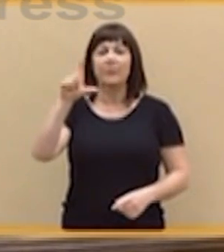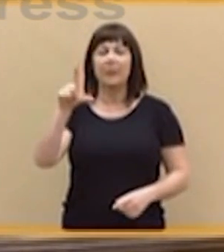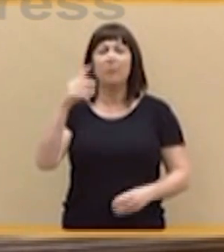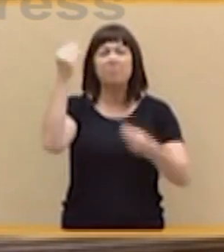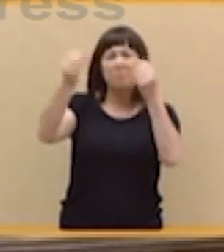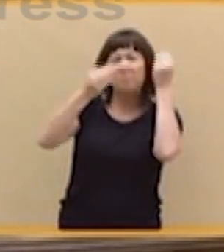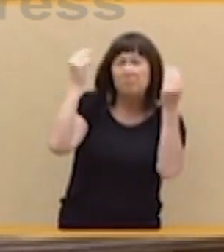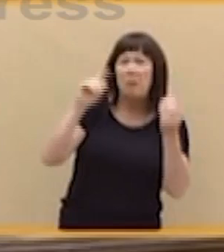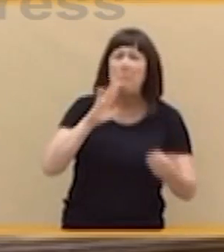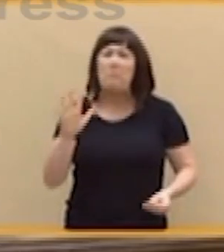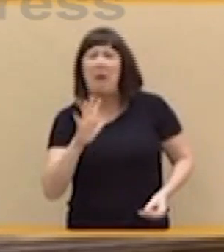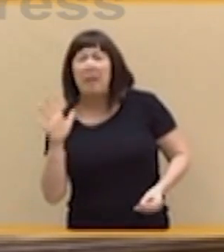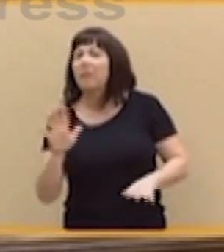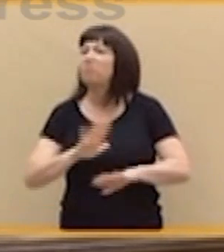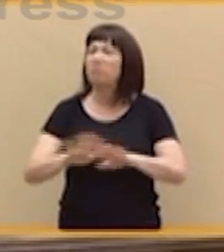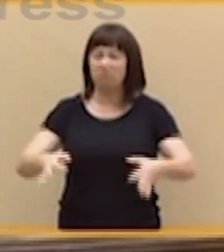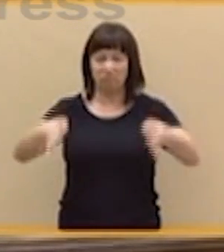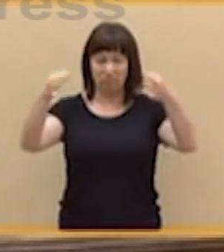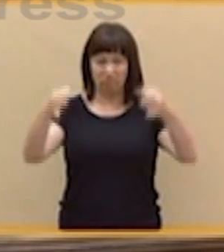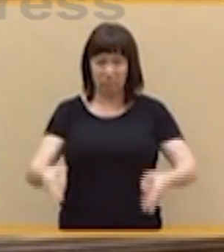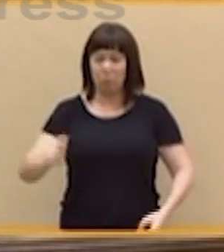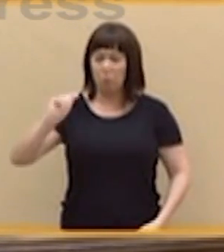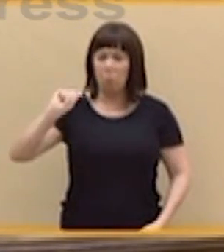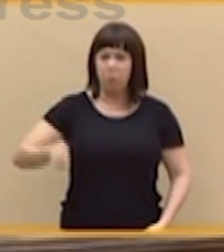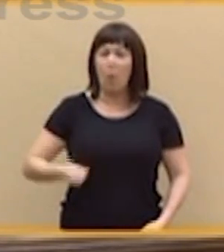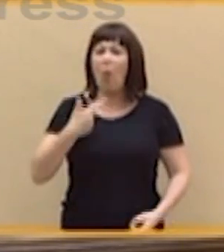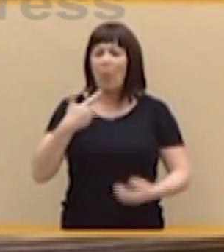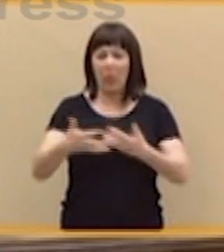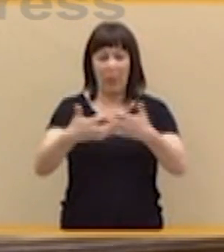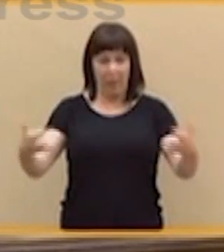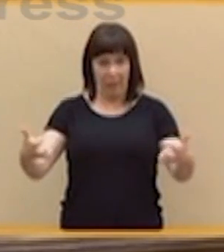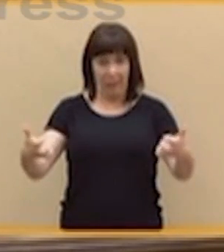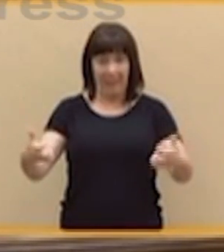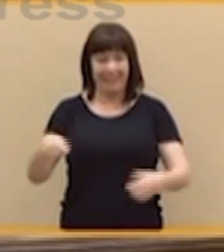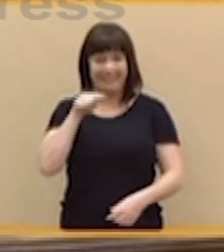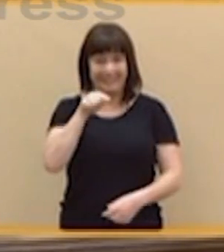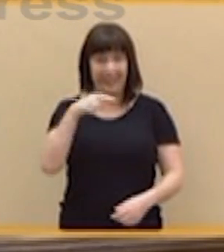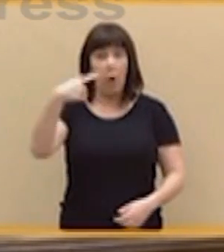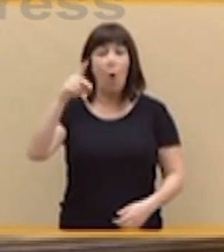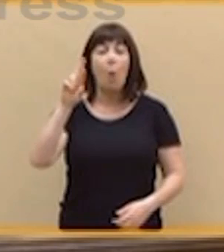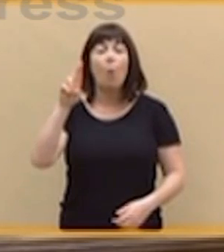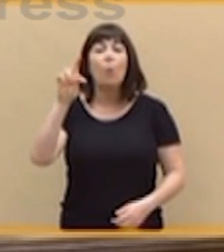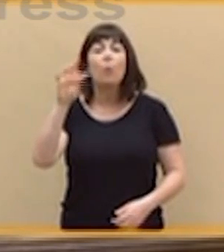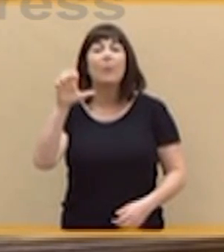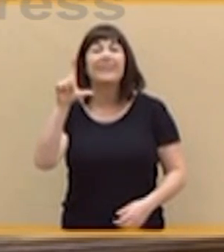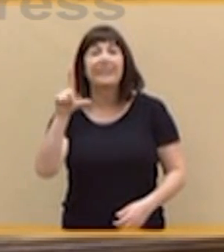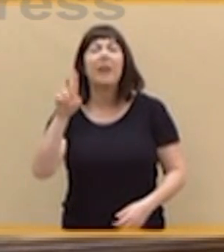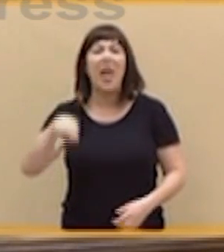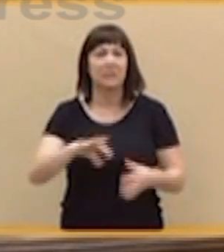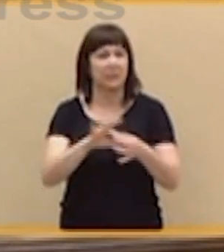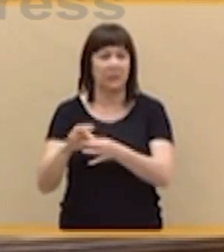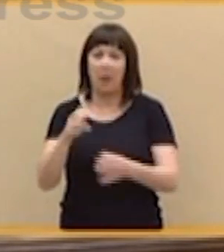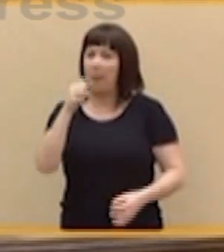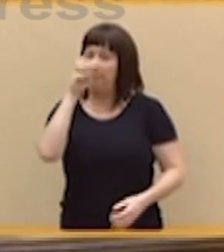La certeza jurídica de que era Gürtel, de que Gürtel era el PP y el PP era